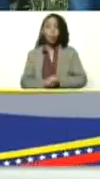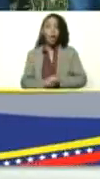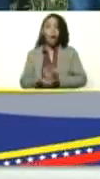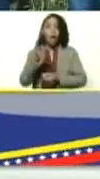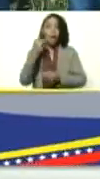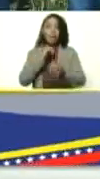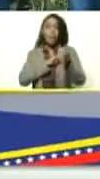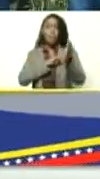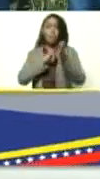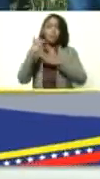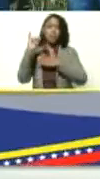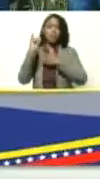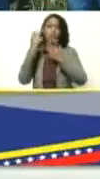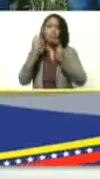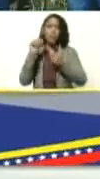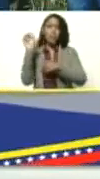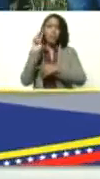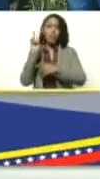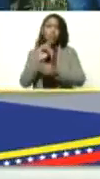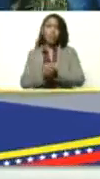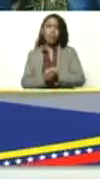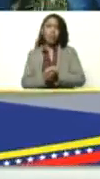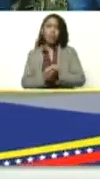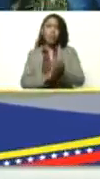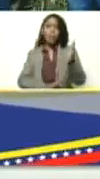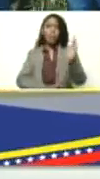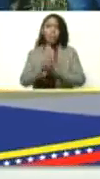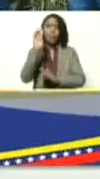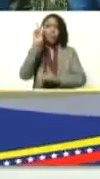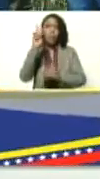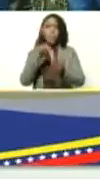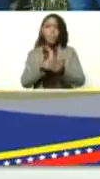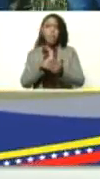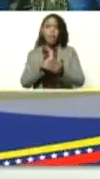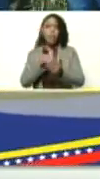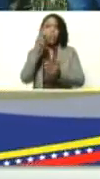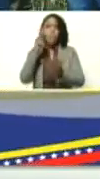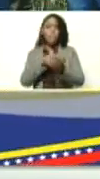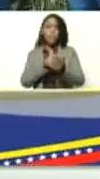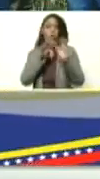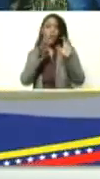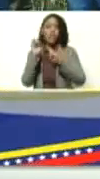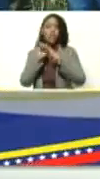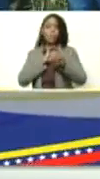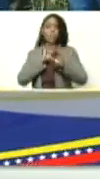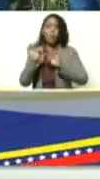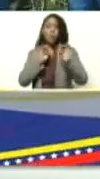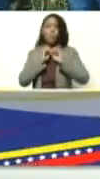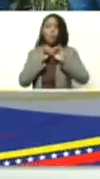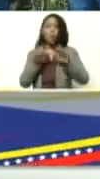rompimos el récord venezolano pasamos de 2000 2.090 contagios